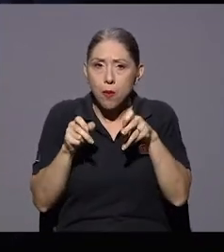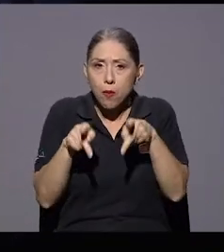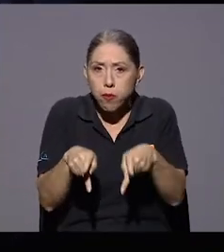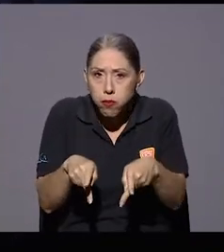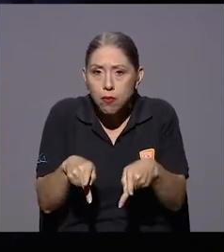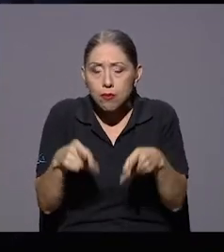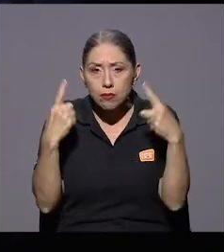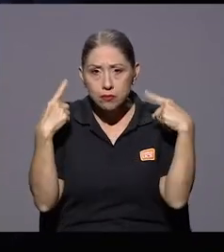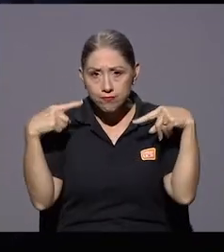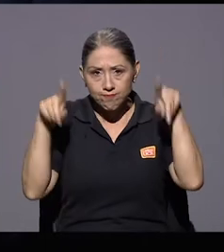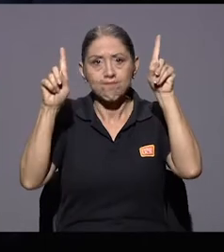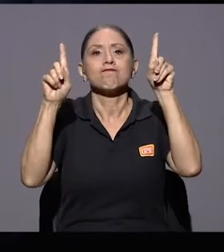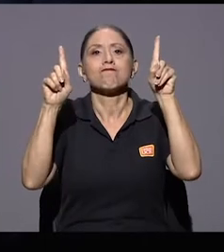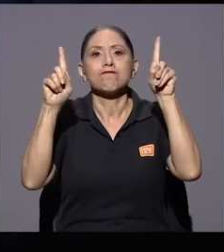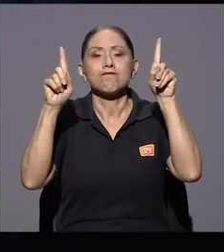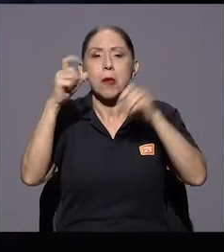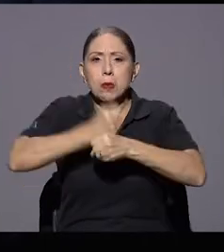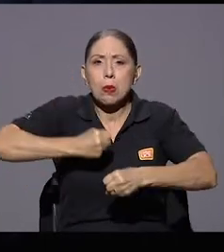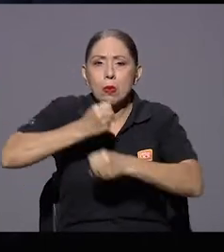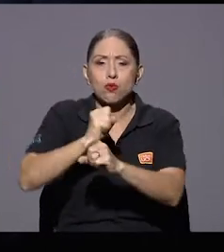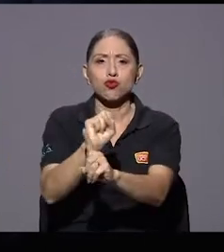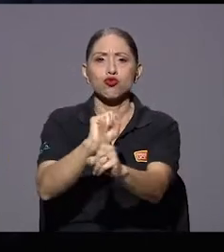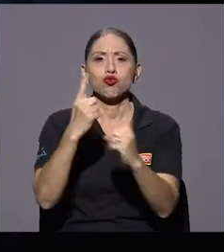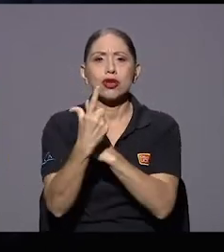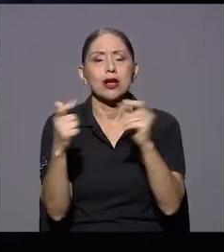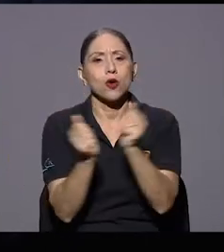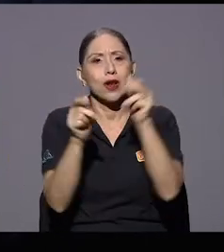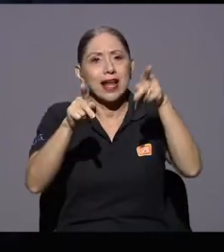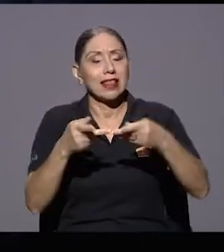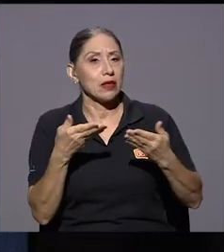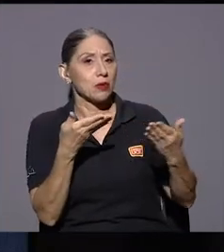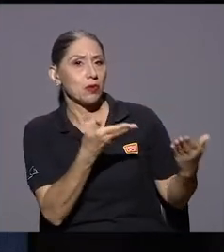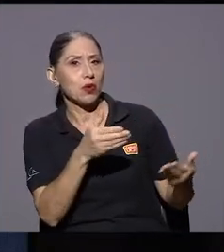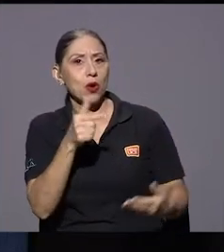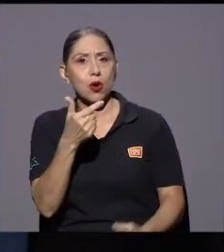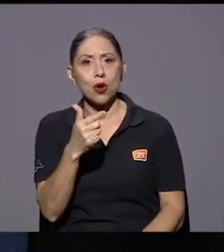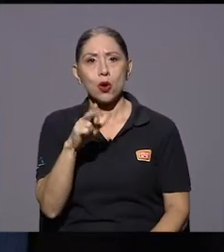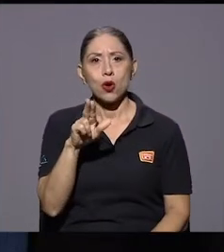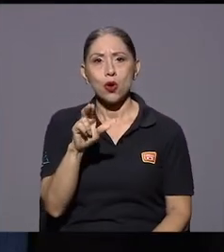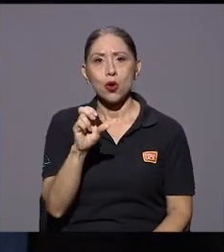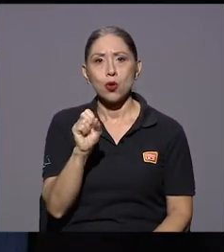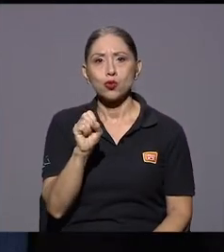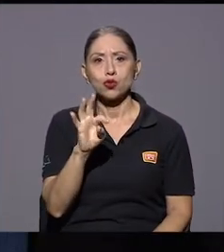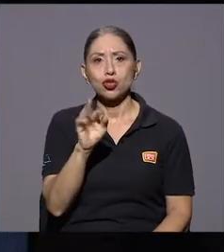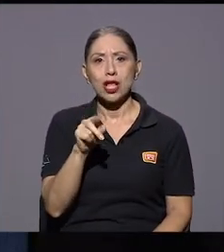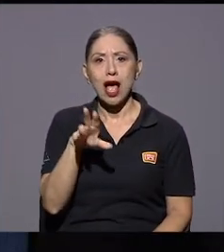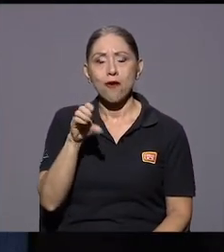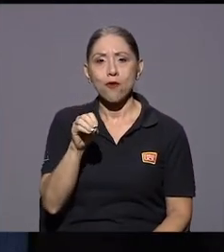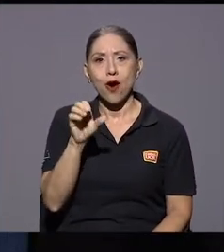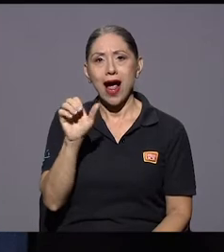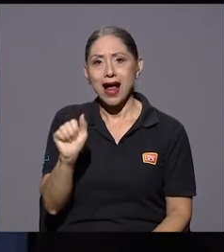oportunidad de lograr hacer intervención social con la gente estoy con Don Gustavo Arias Retana, periodista, estratega digital